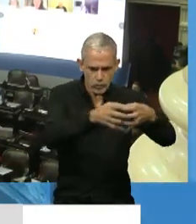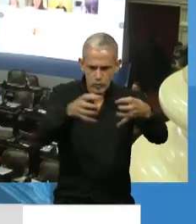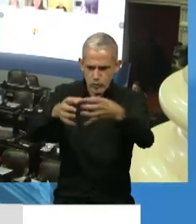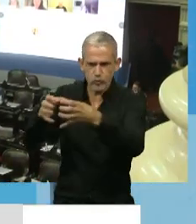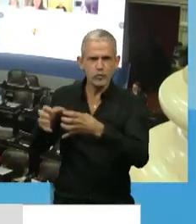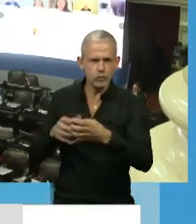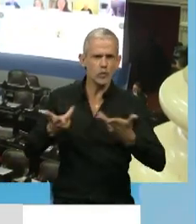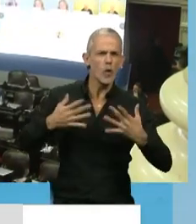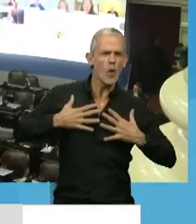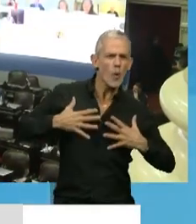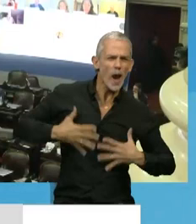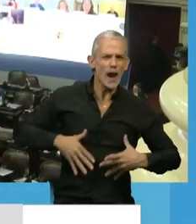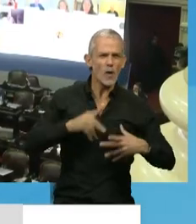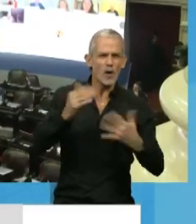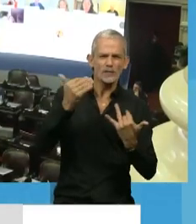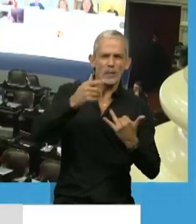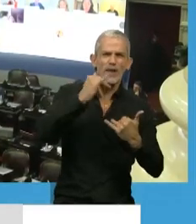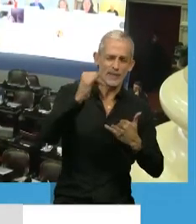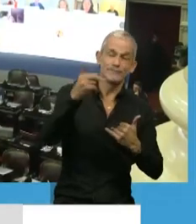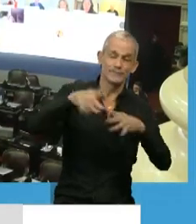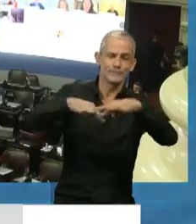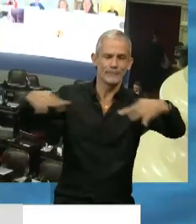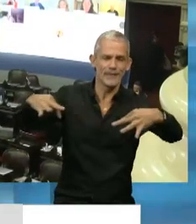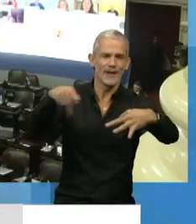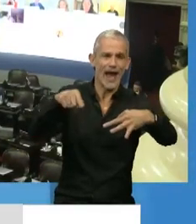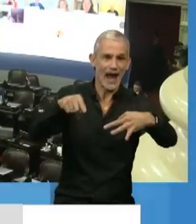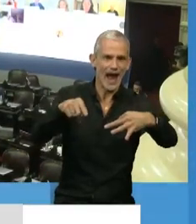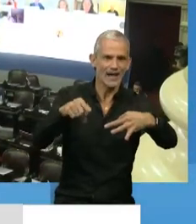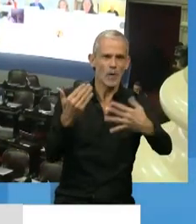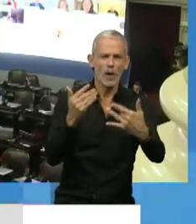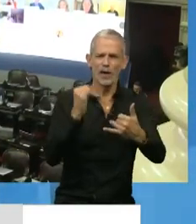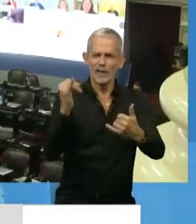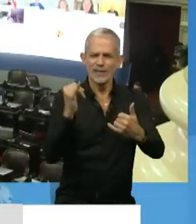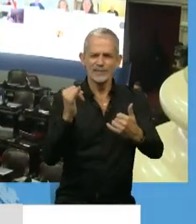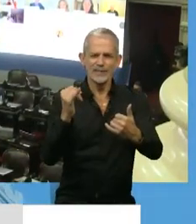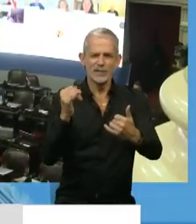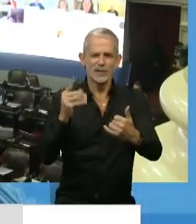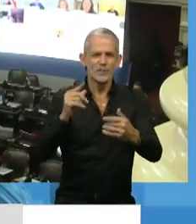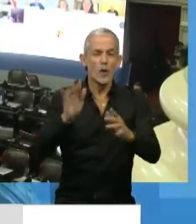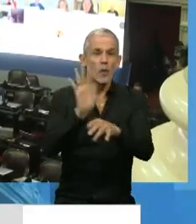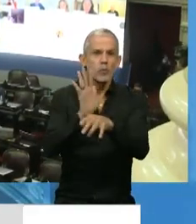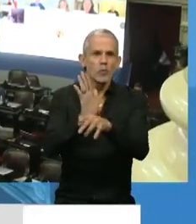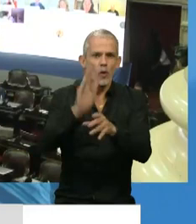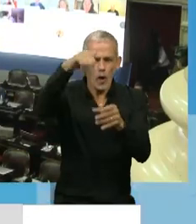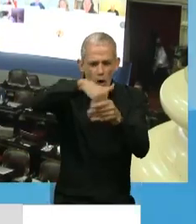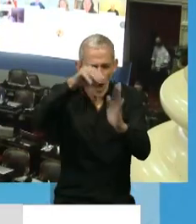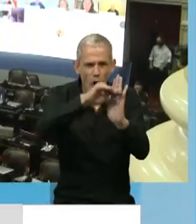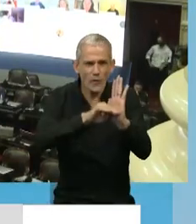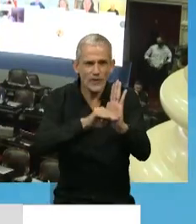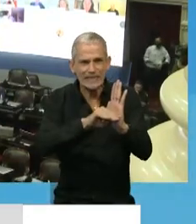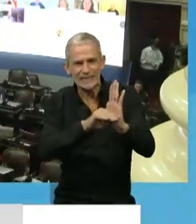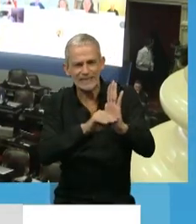la textura de lo que se puede decir en el recinto con determinada retórica y queda más en blanco y negro el contenido de lo que se dice,